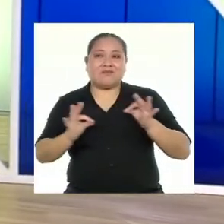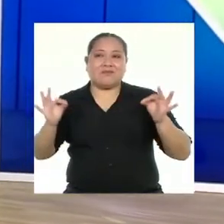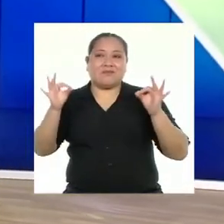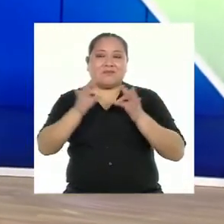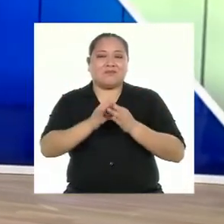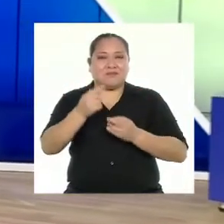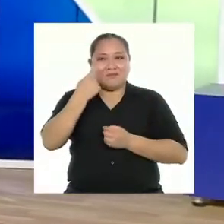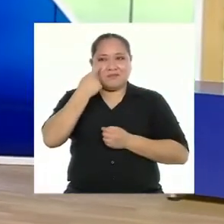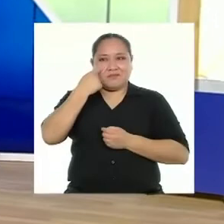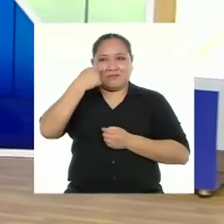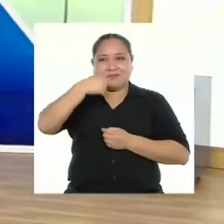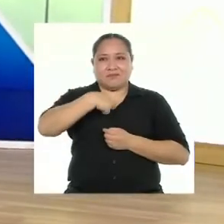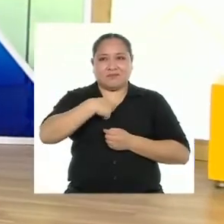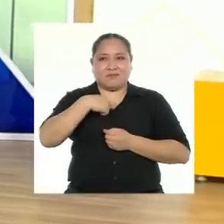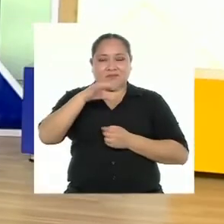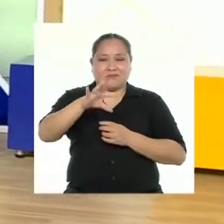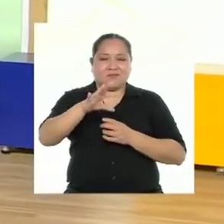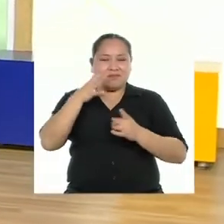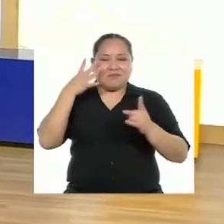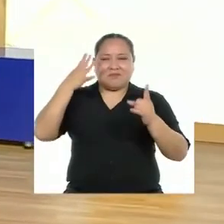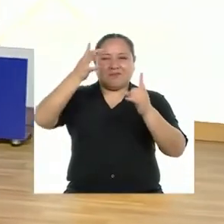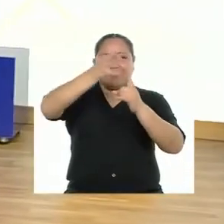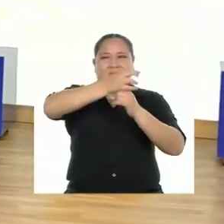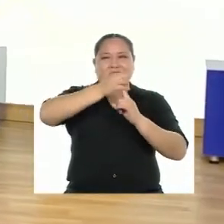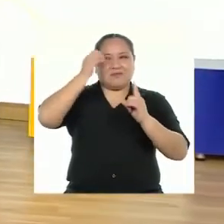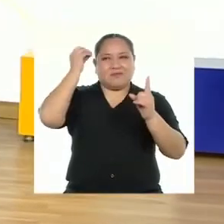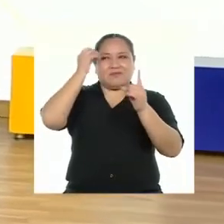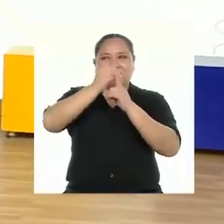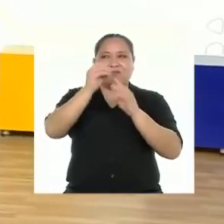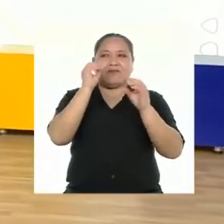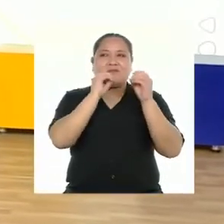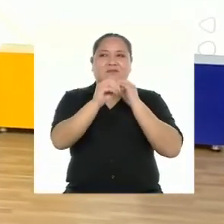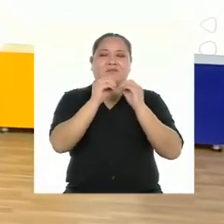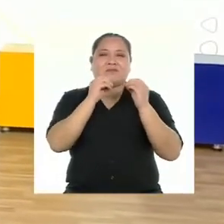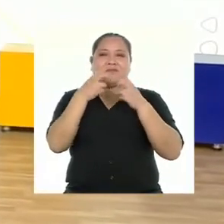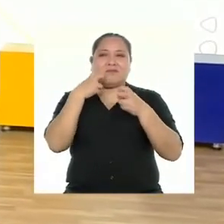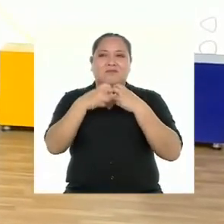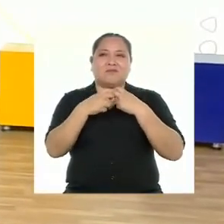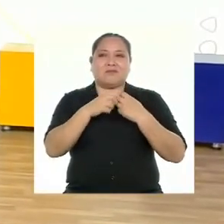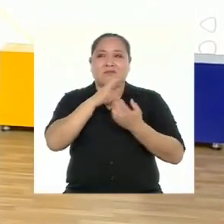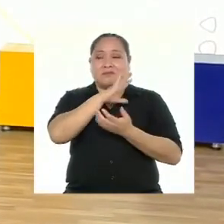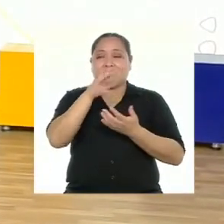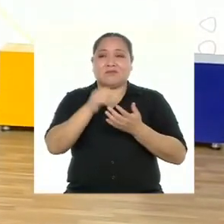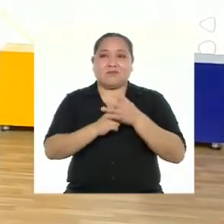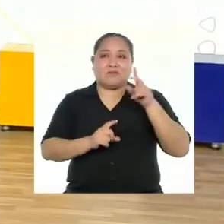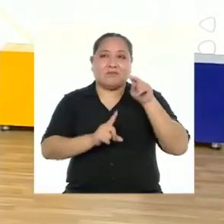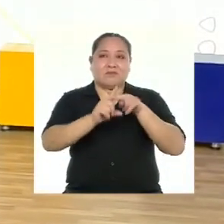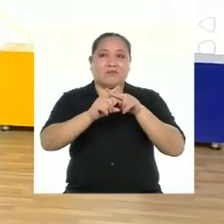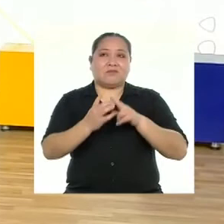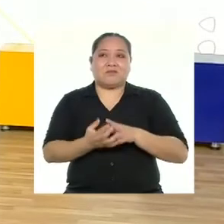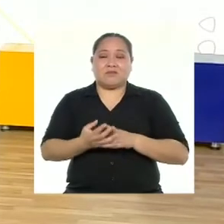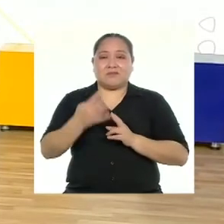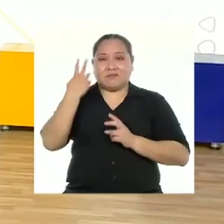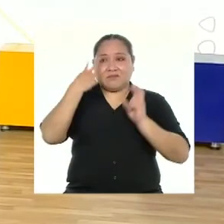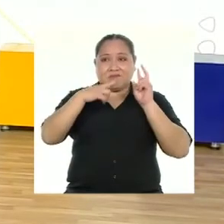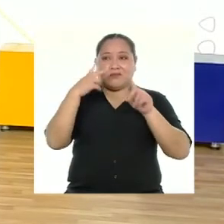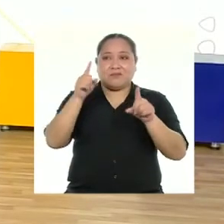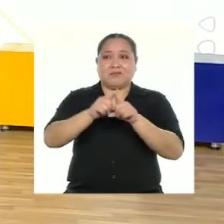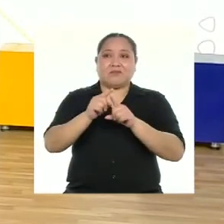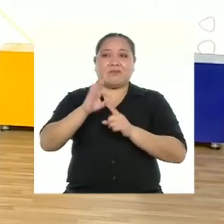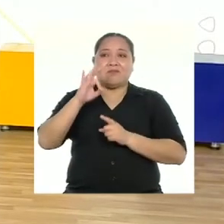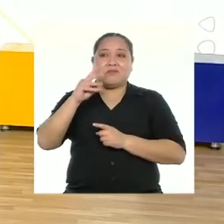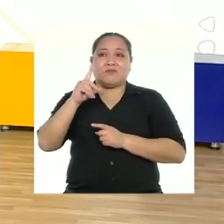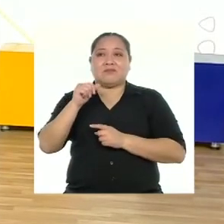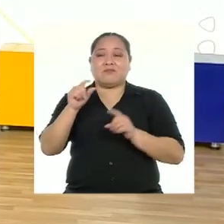del autoconocimiento para alcanzar nuestras metas y enfrentar los obstáculos que a todas y todos se nos presentan Vimos también que el FODA